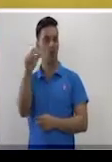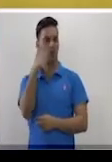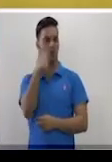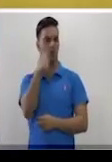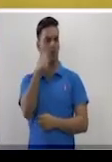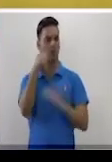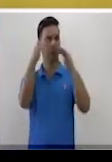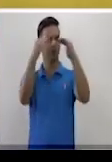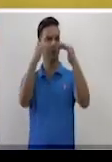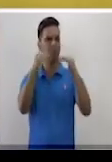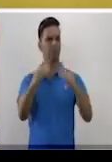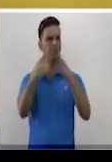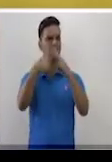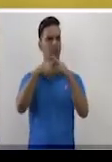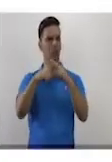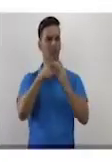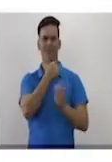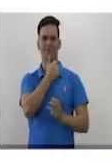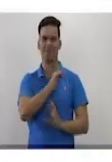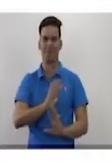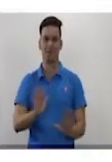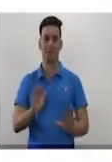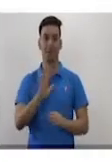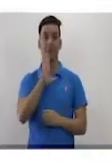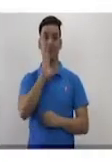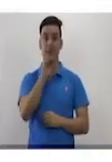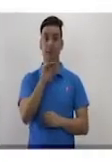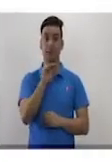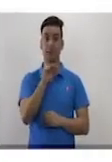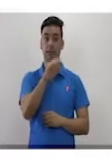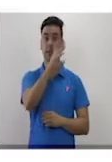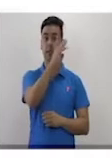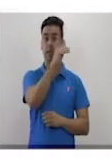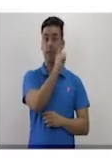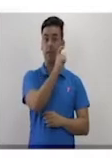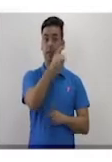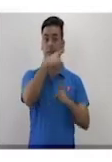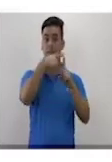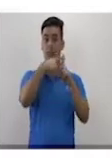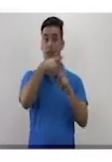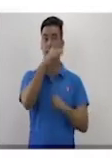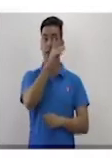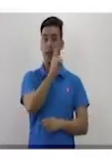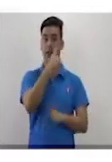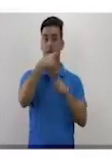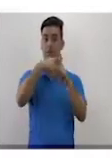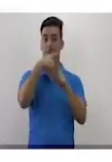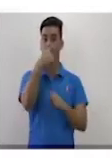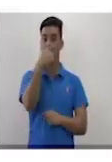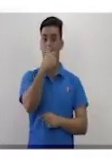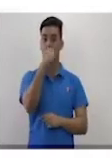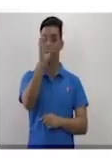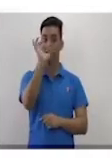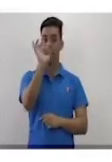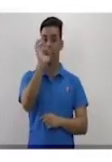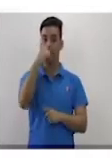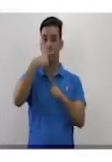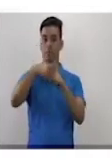ecuación. Una ecuación muy sencilla que nos dice X más X más 10 grados más 2X igual